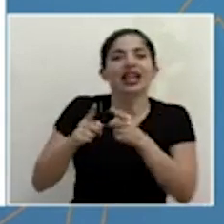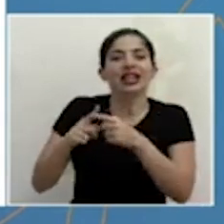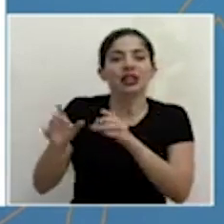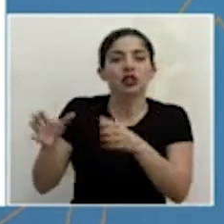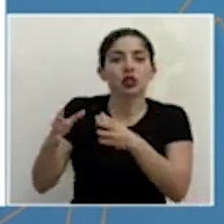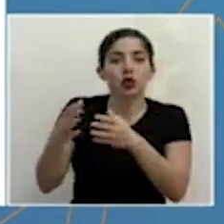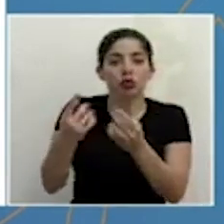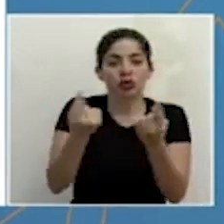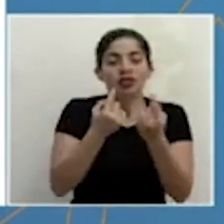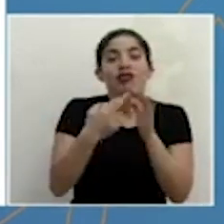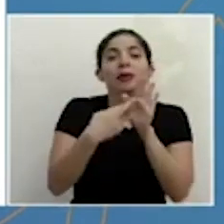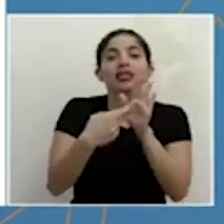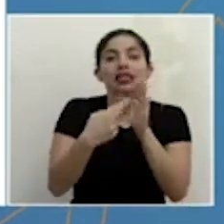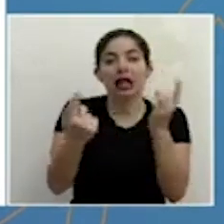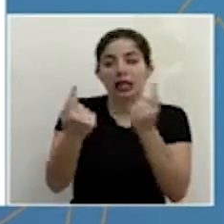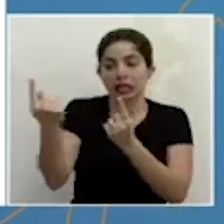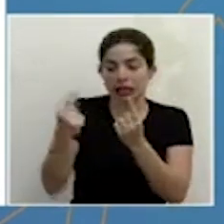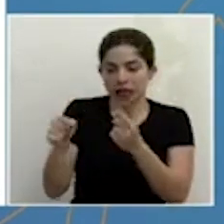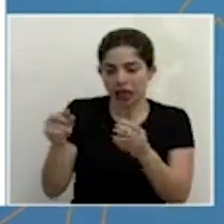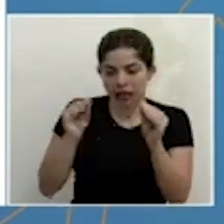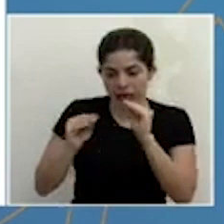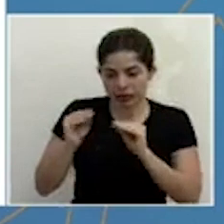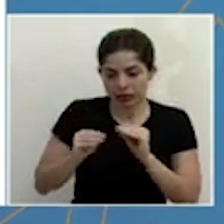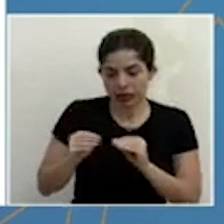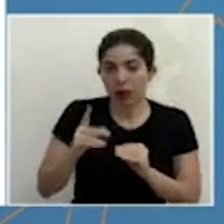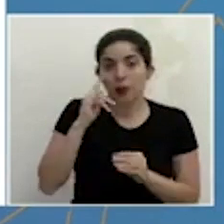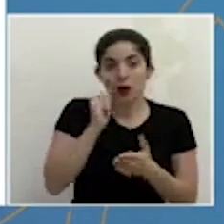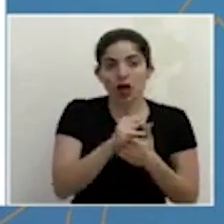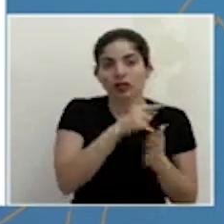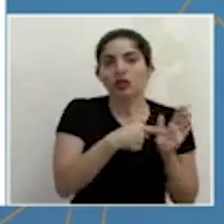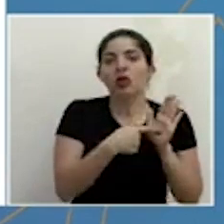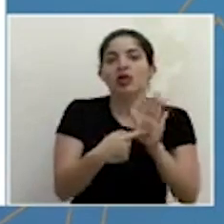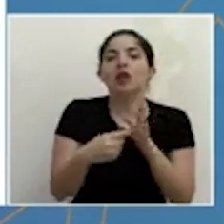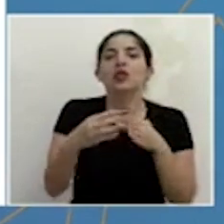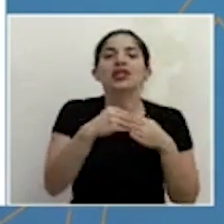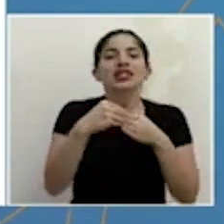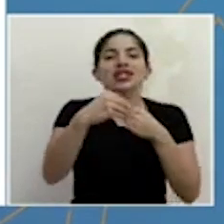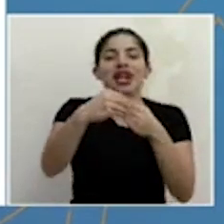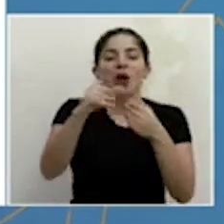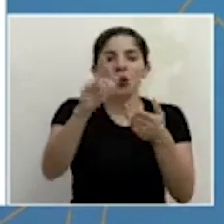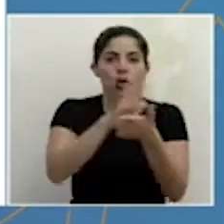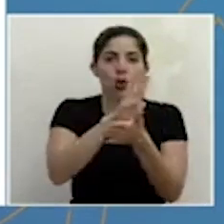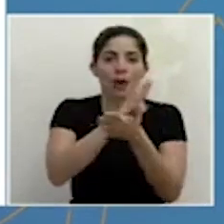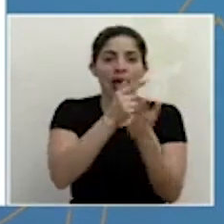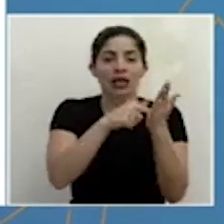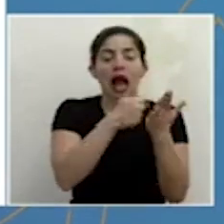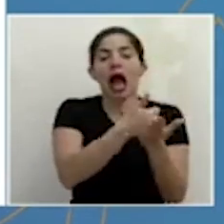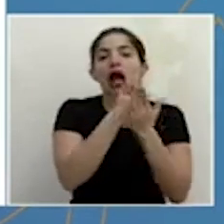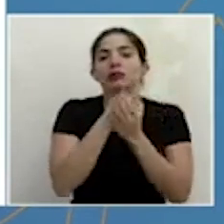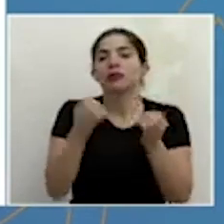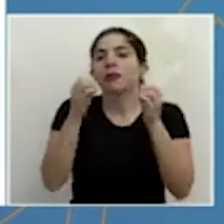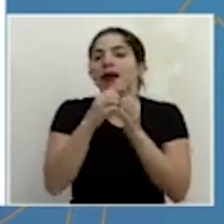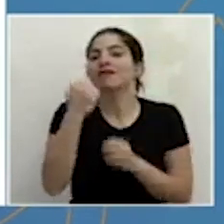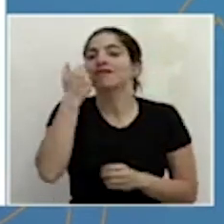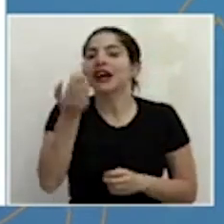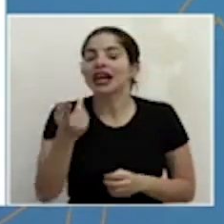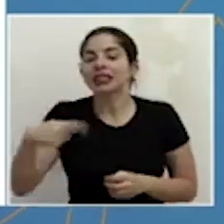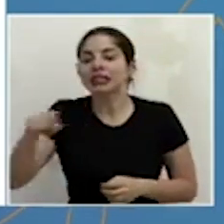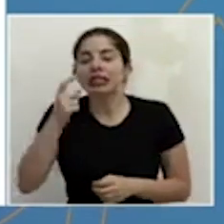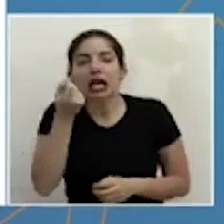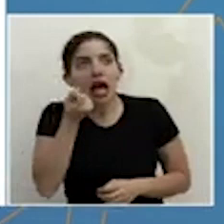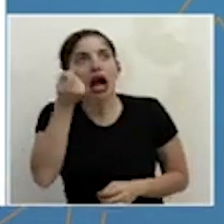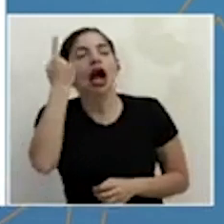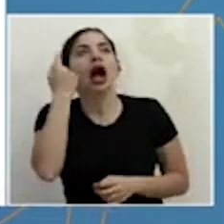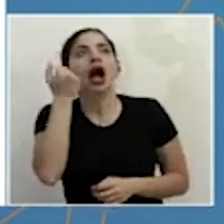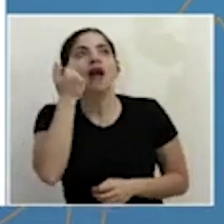sectores para eso tienen esta guía que es un documento que facilita la comprensión y el